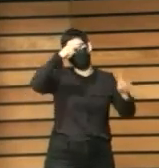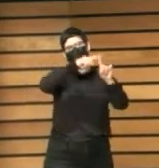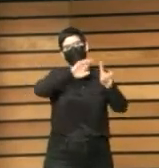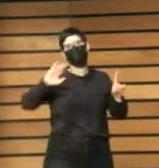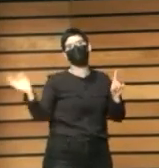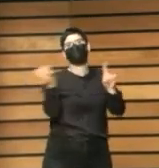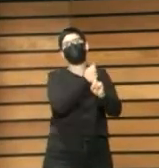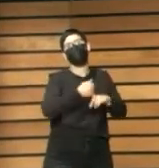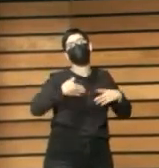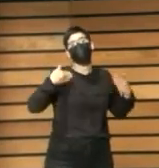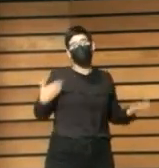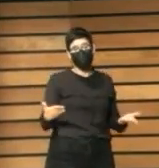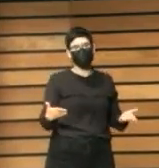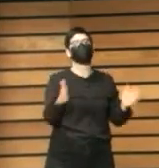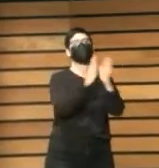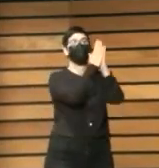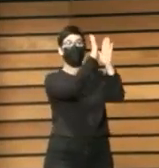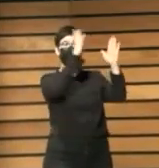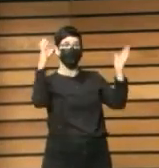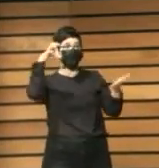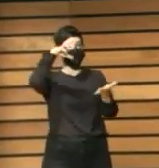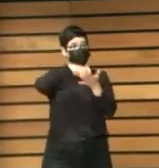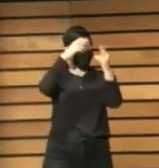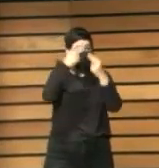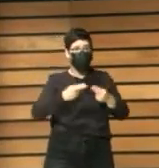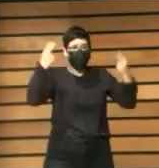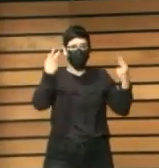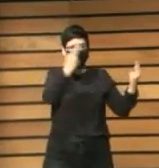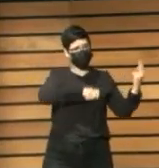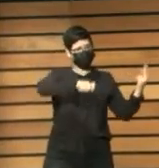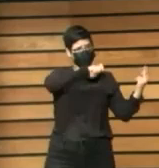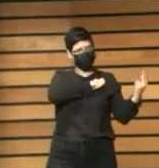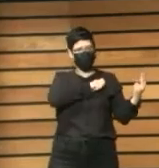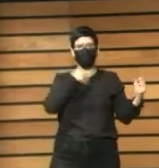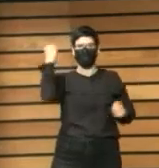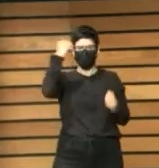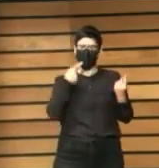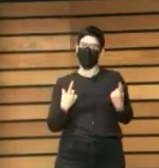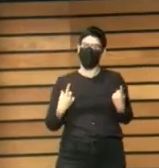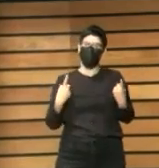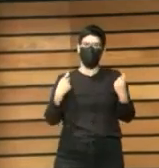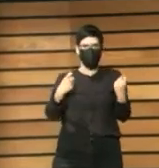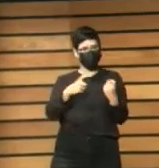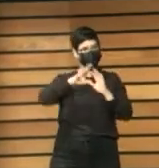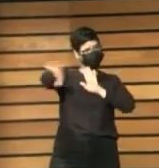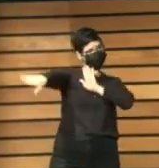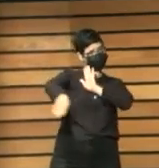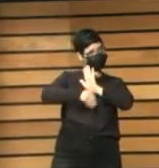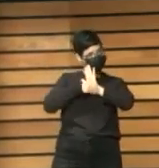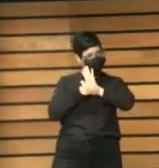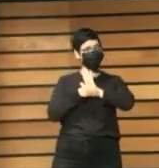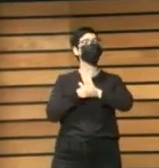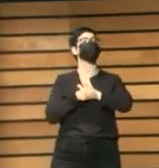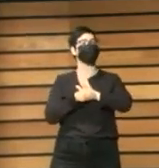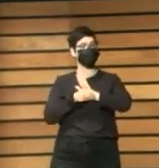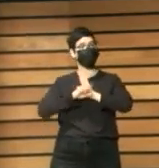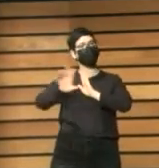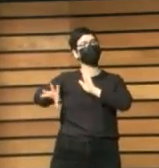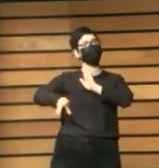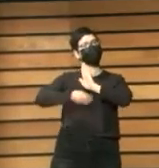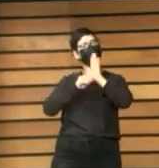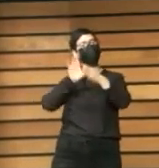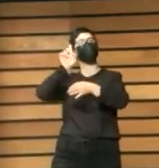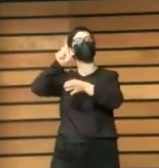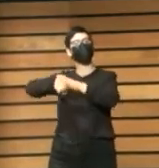las bibliotecas públicas españolas que consideren conveniente de forma complementaria y enriquecedora se sumen a los